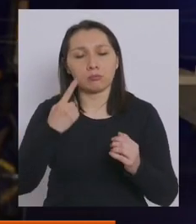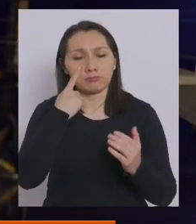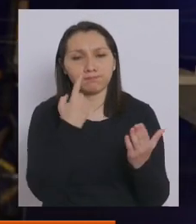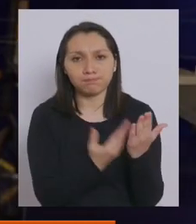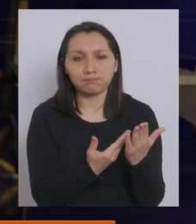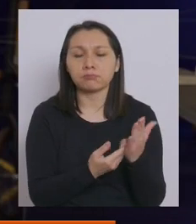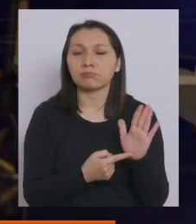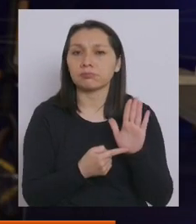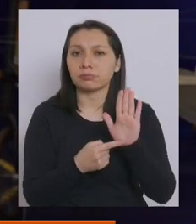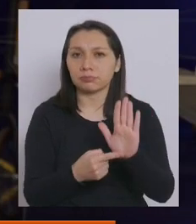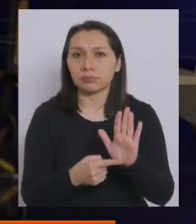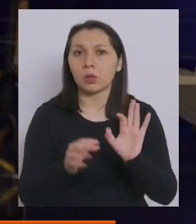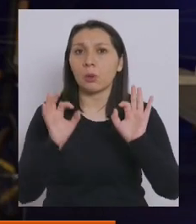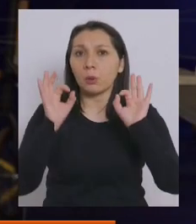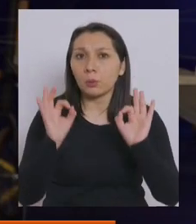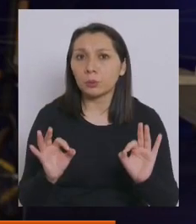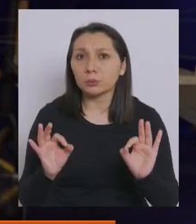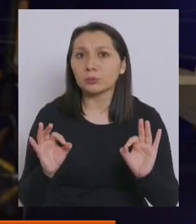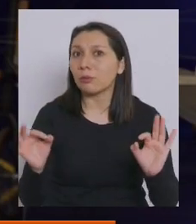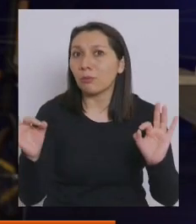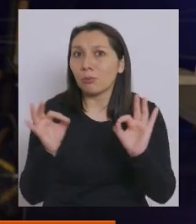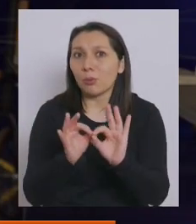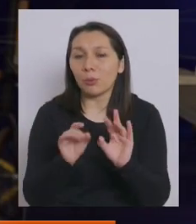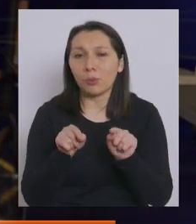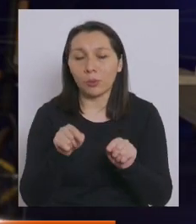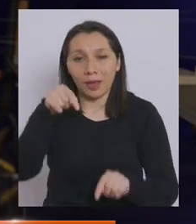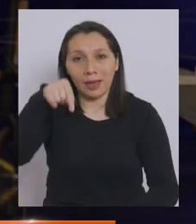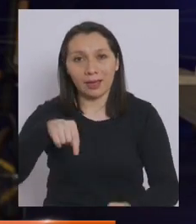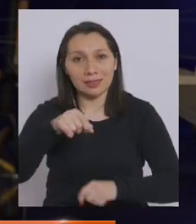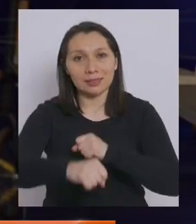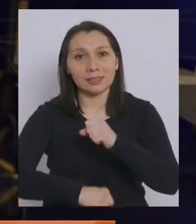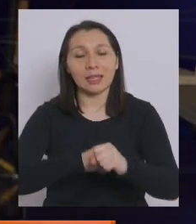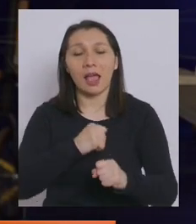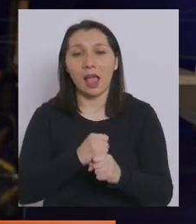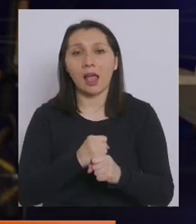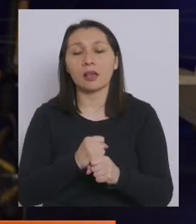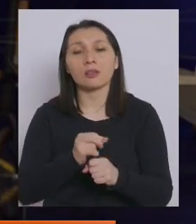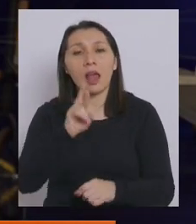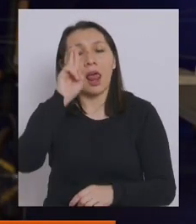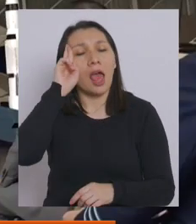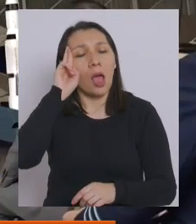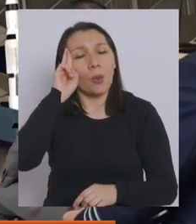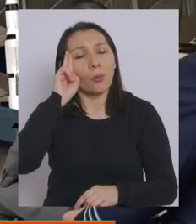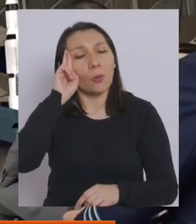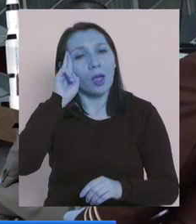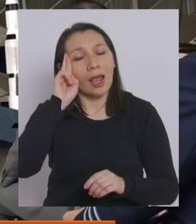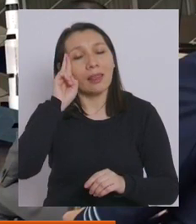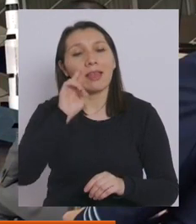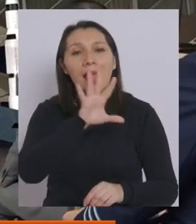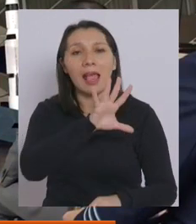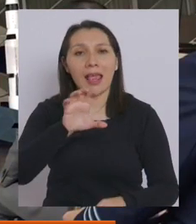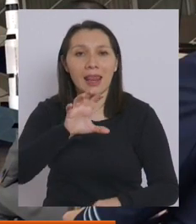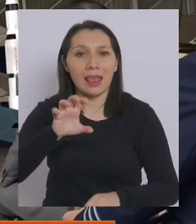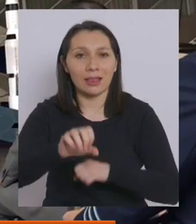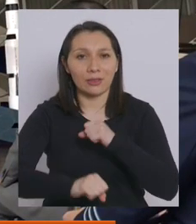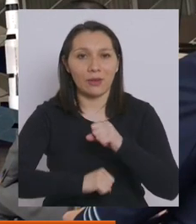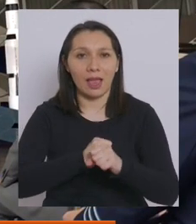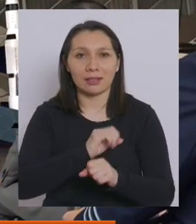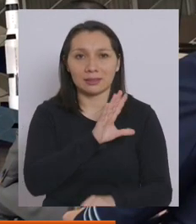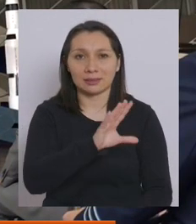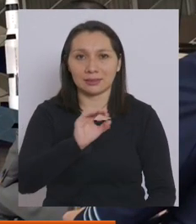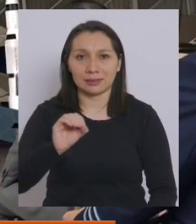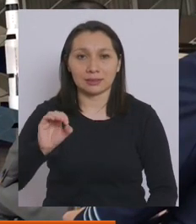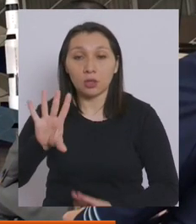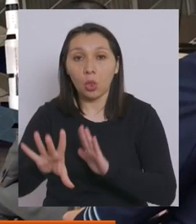una coincidencia. Este año estamos conmemorando los 500 años del